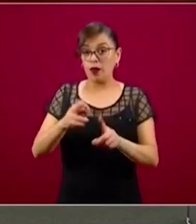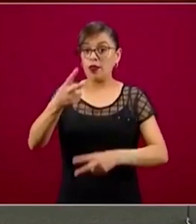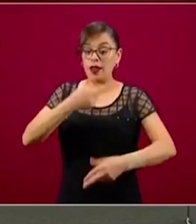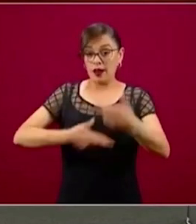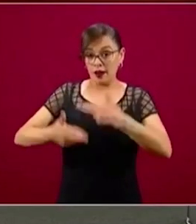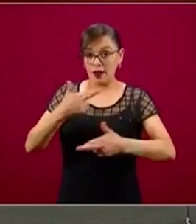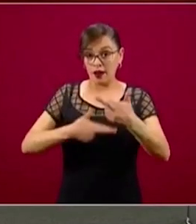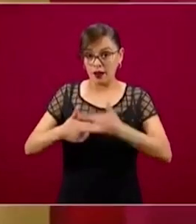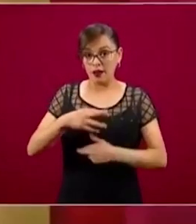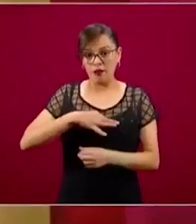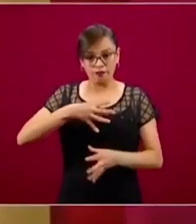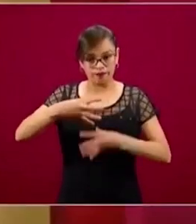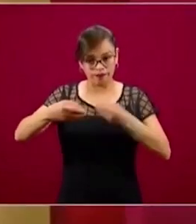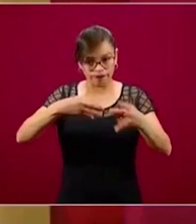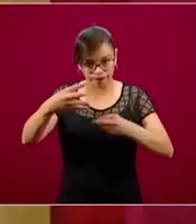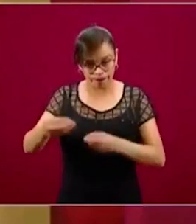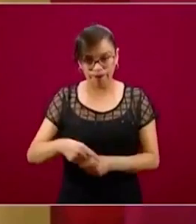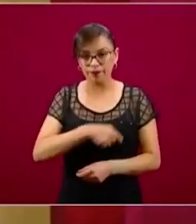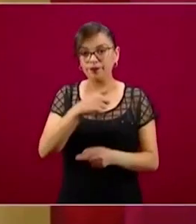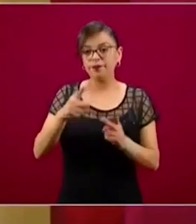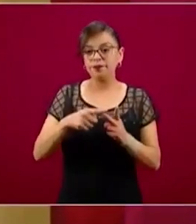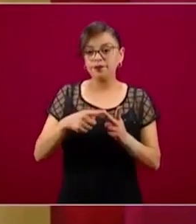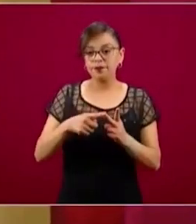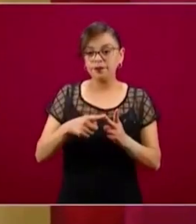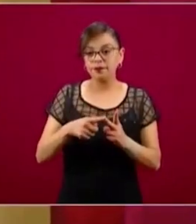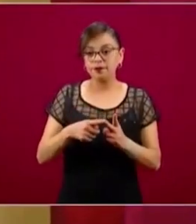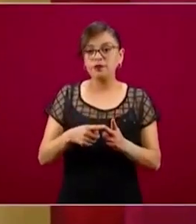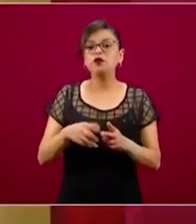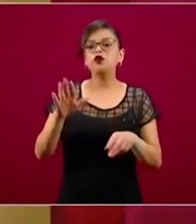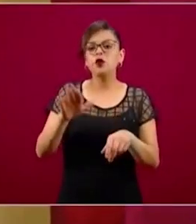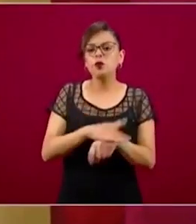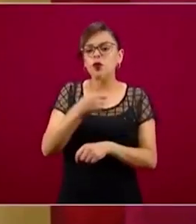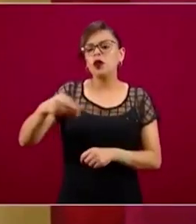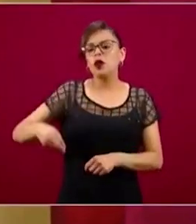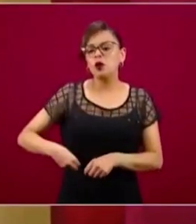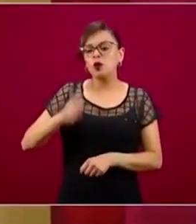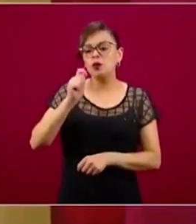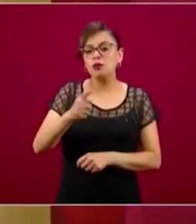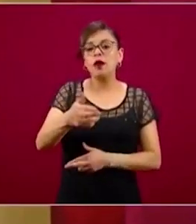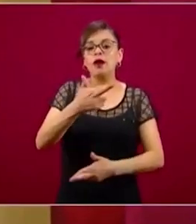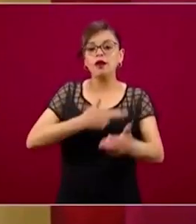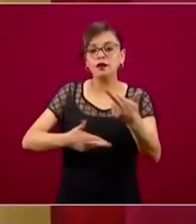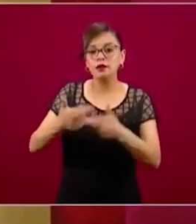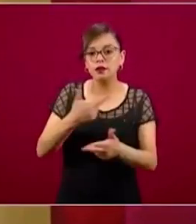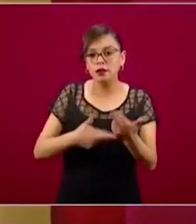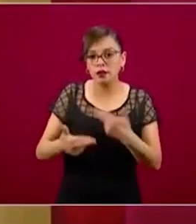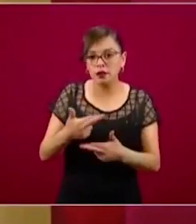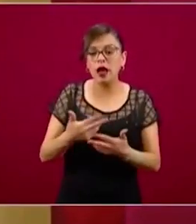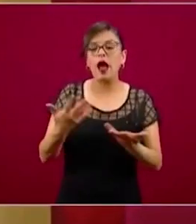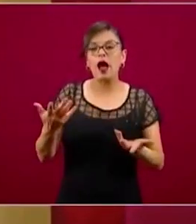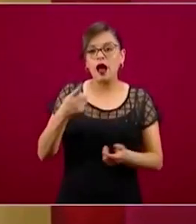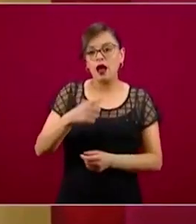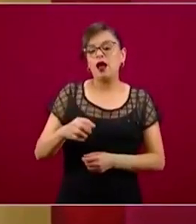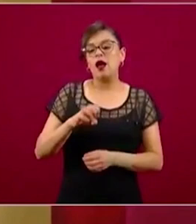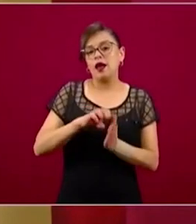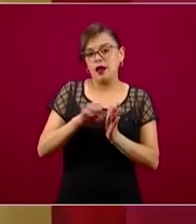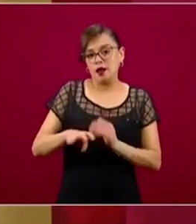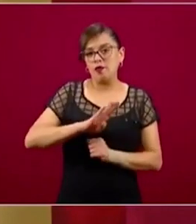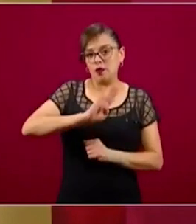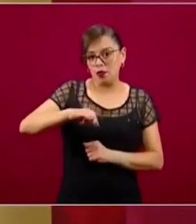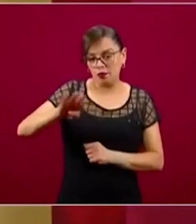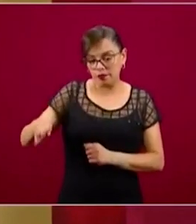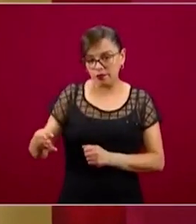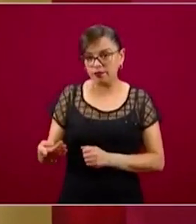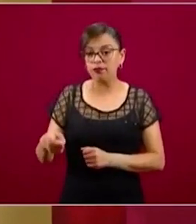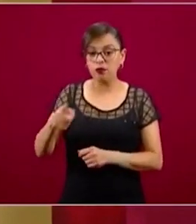la consecuencia de que ocurra el rebrote, por ejemplo, mortalidad, la vulnerabilidad que